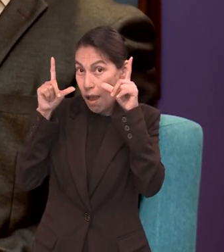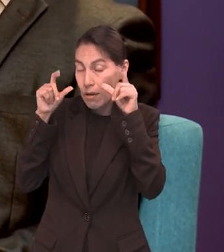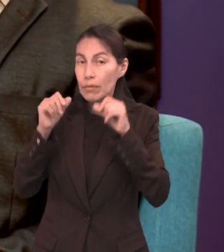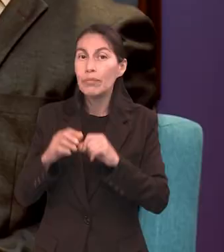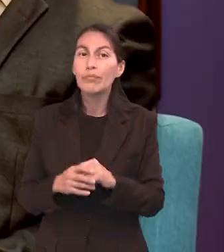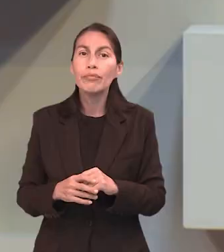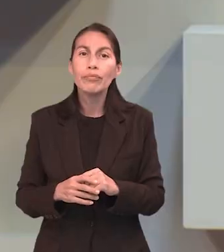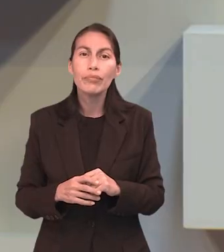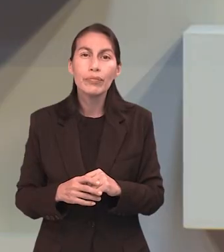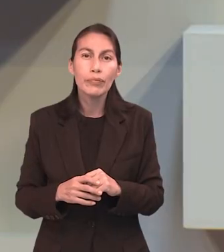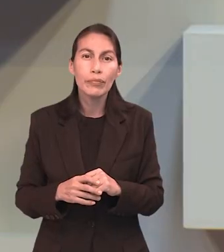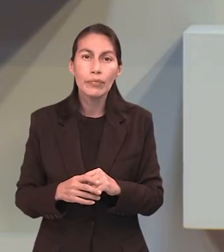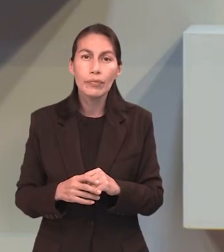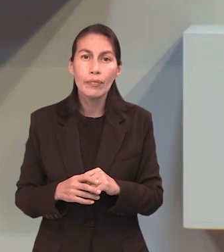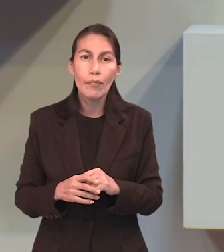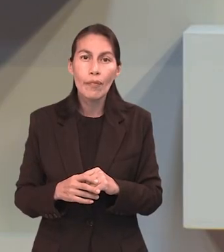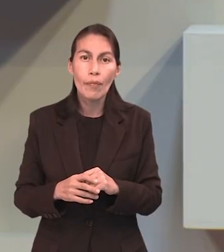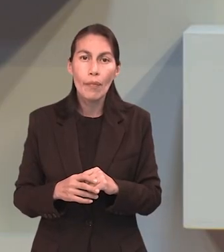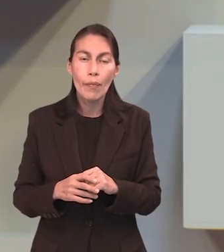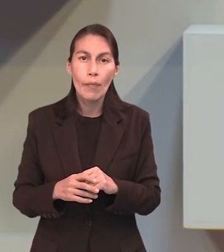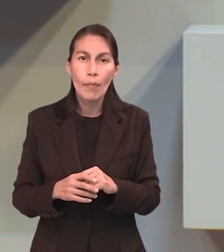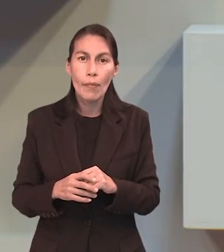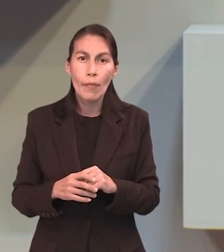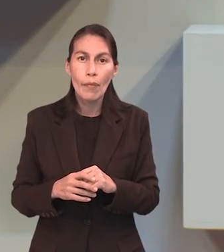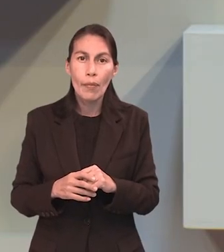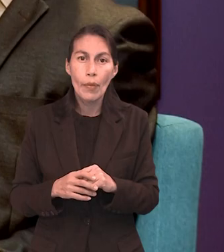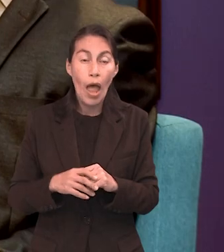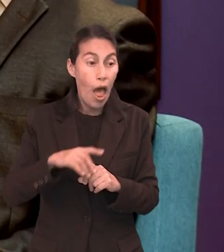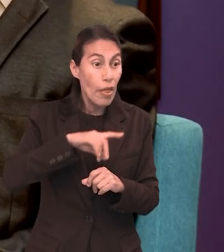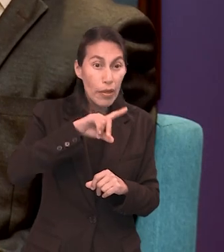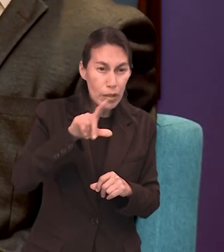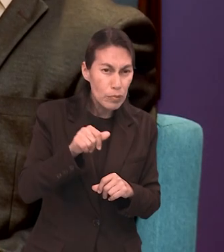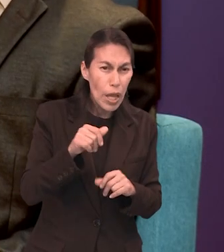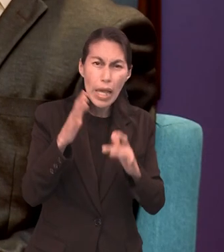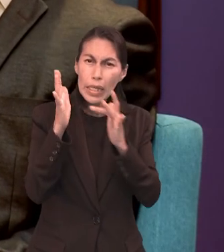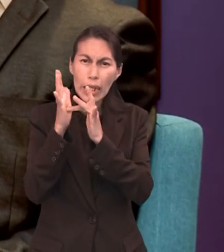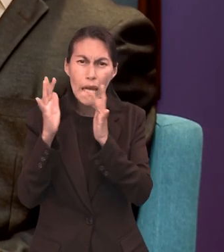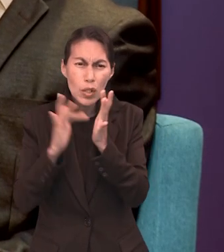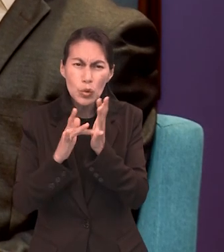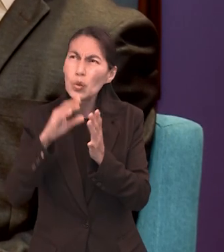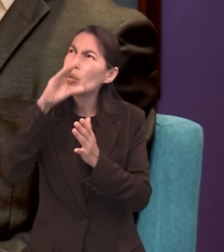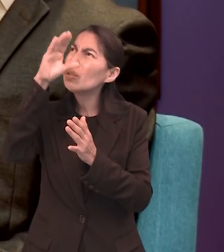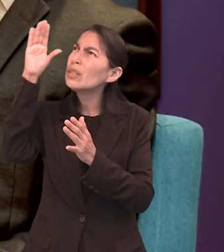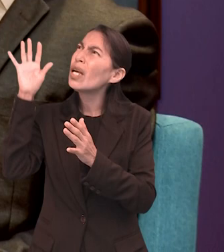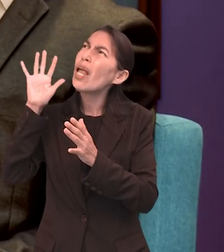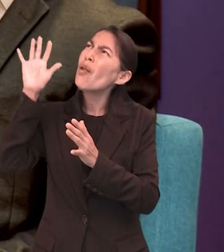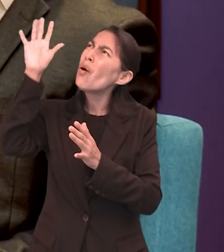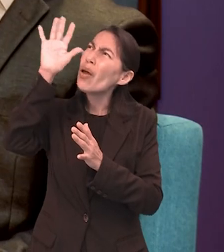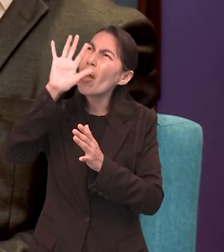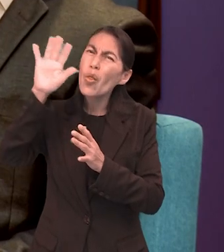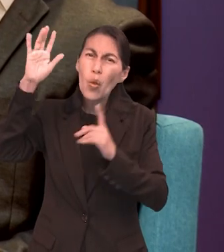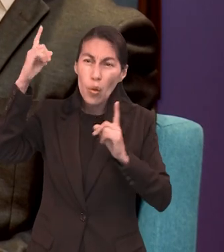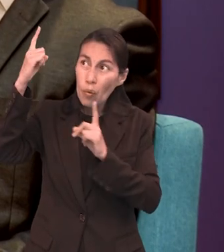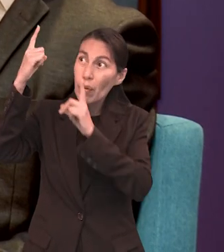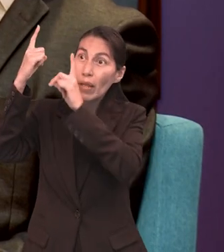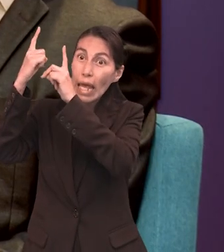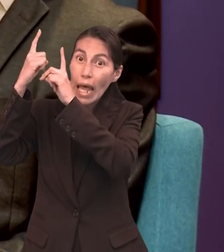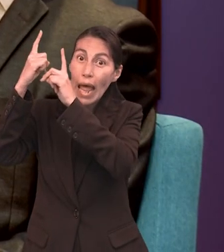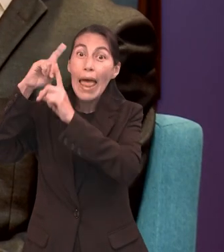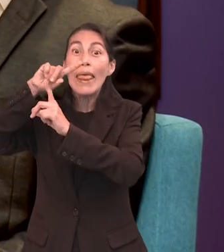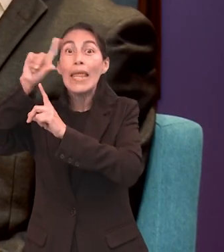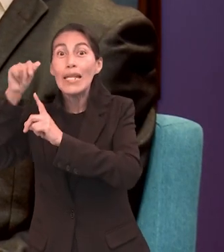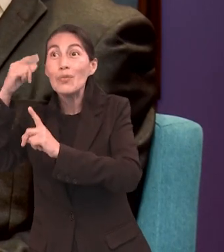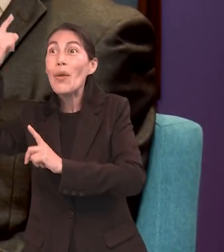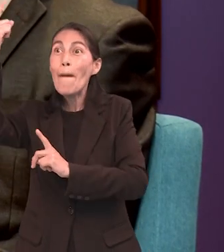es como un despertador. Dice, después de toda esa obra de Jesús en el santuario celestial,